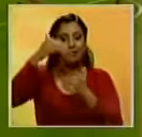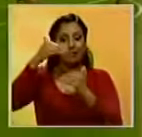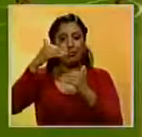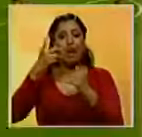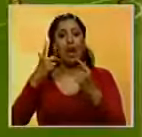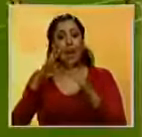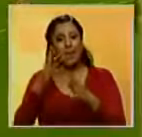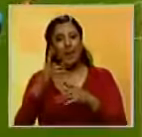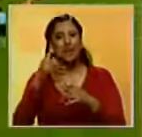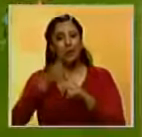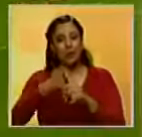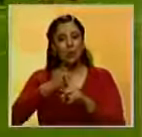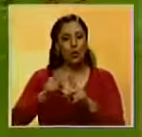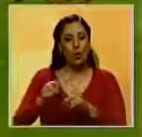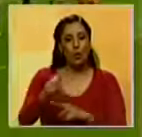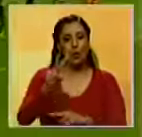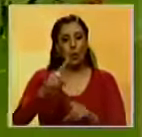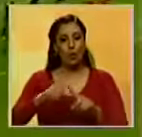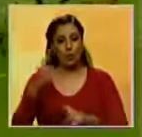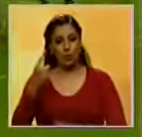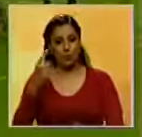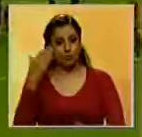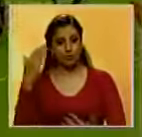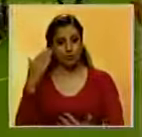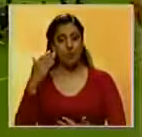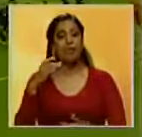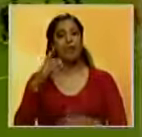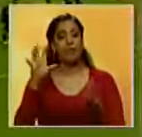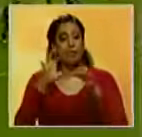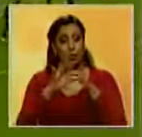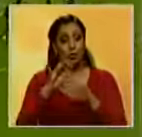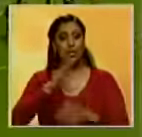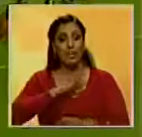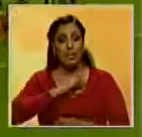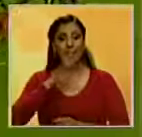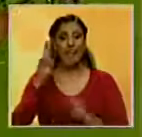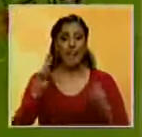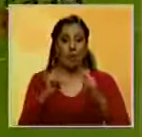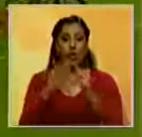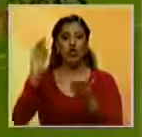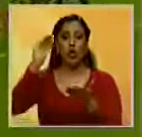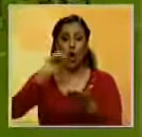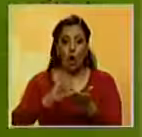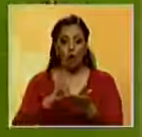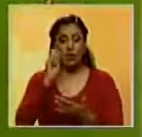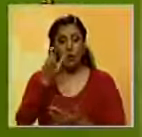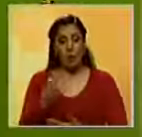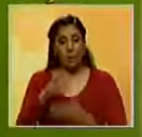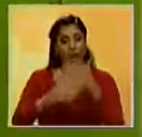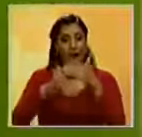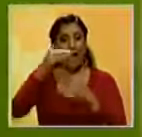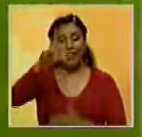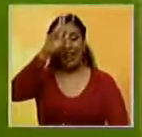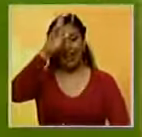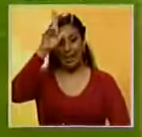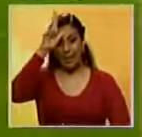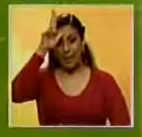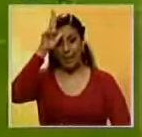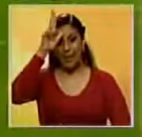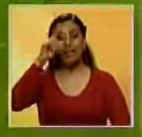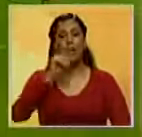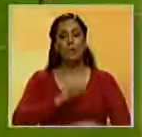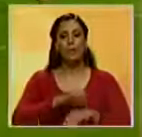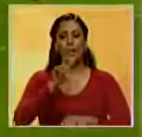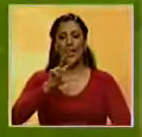global, a pesar de perder dos goles por uno ante el Bayern Múnich. El Allianz Arena recibió este encuentro de vuelta en el que Xavi Alonso adelantó a los alemanes al minuto 31.